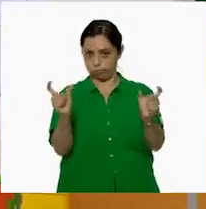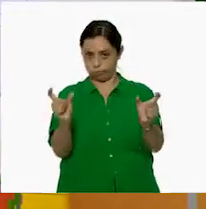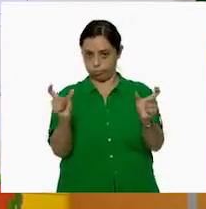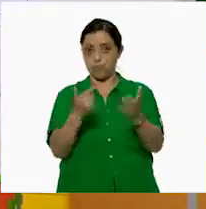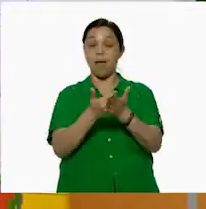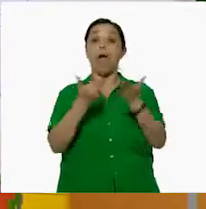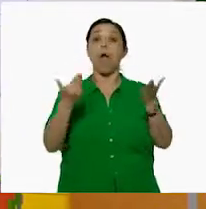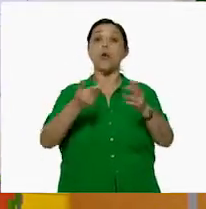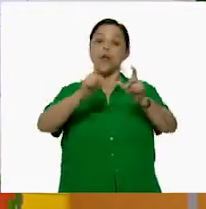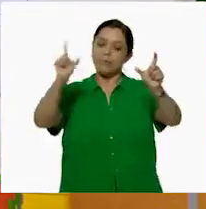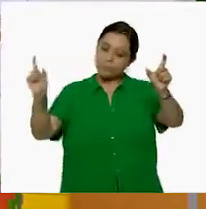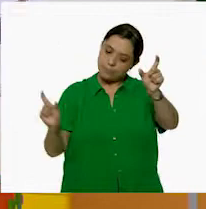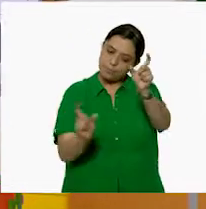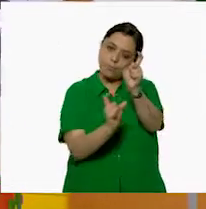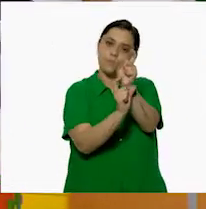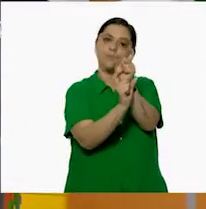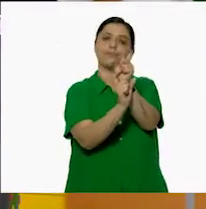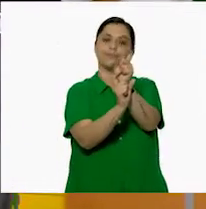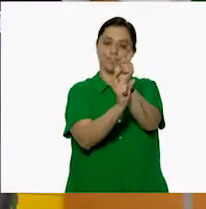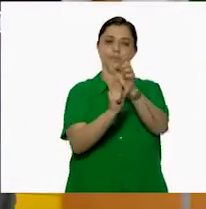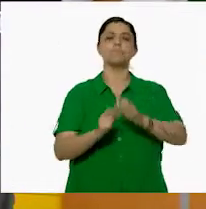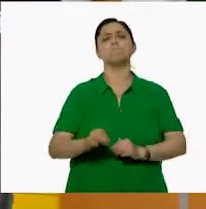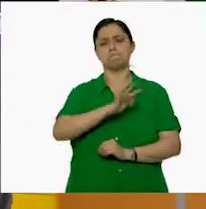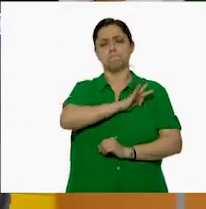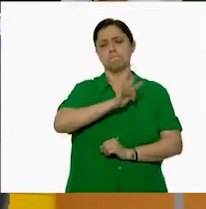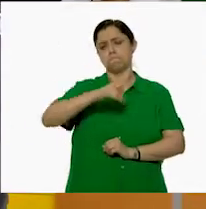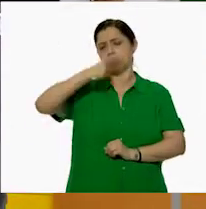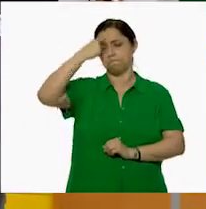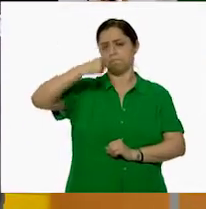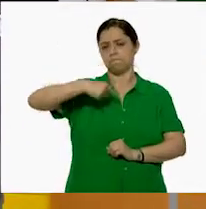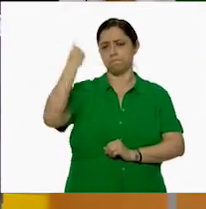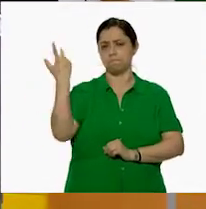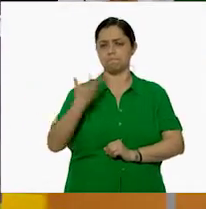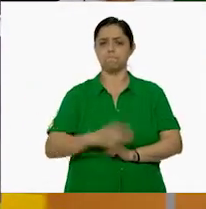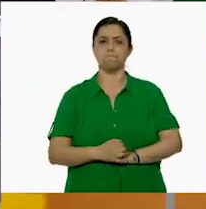sumarlas. Y podemos hacer una suma bastante sencilla.